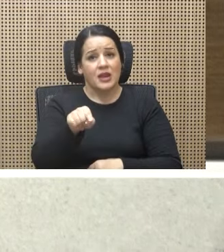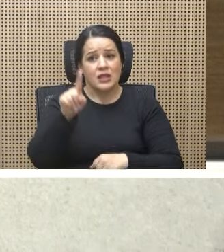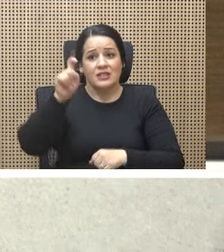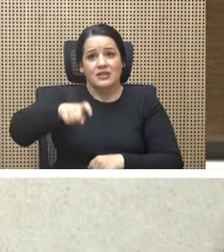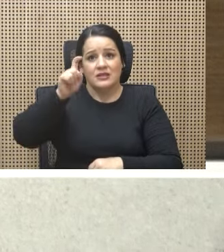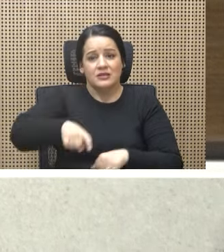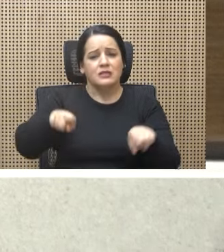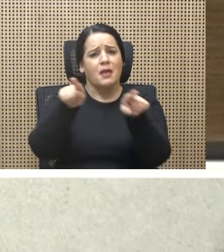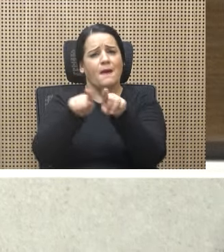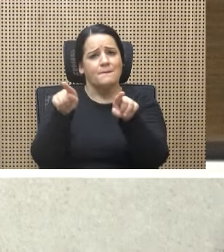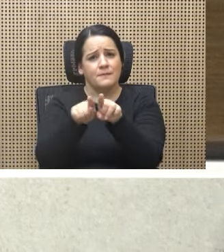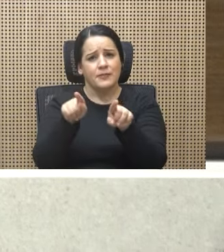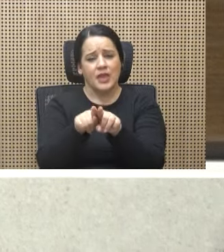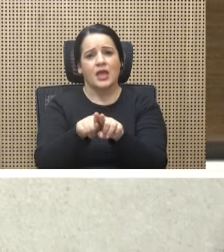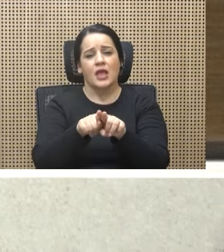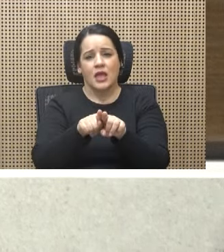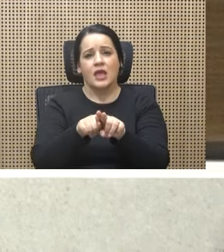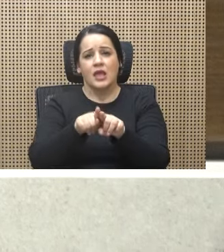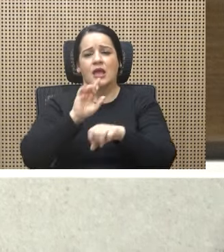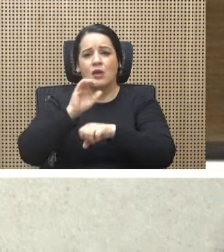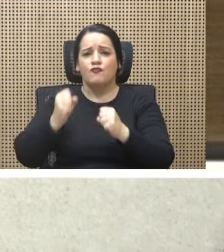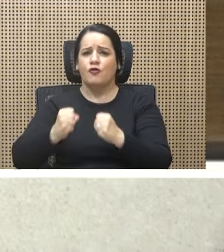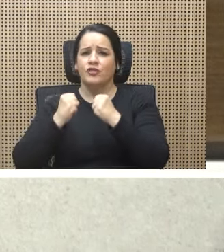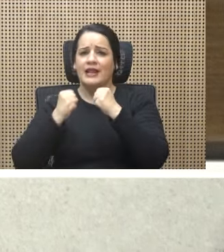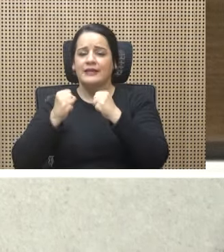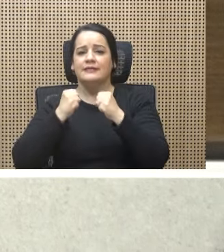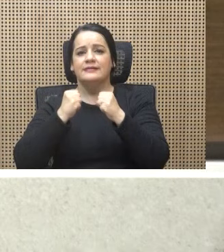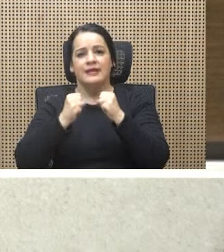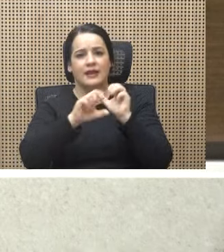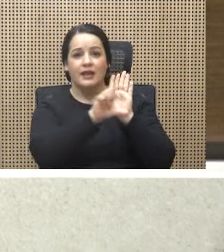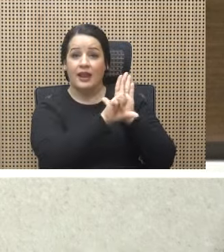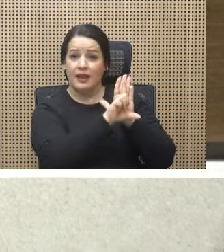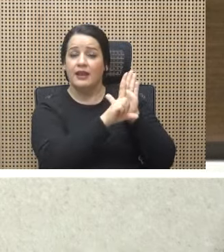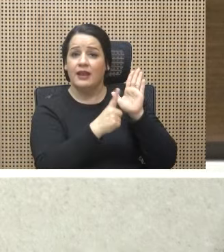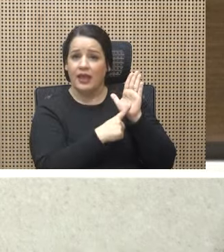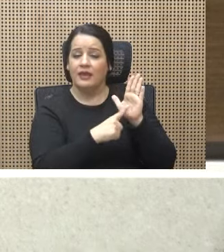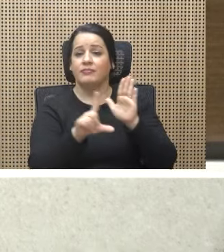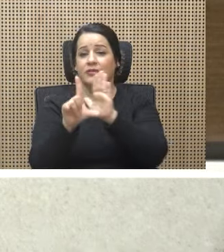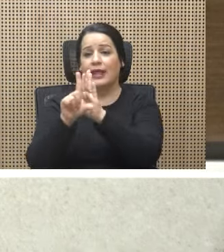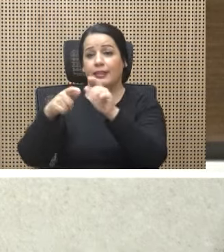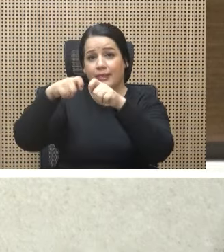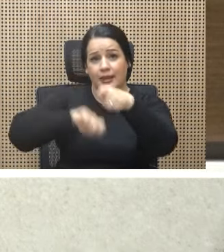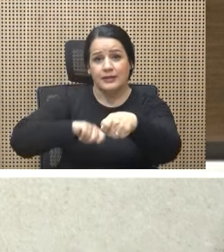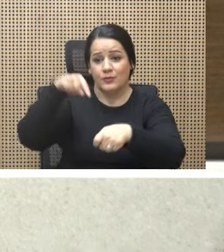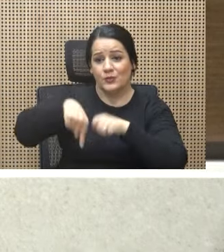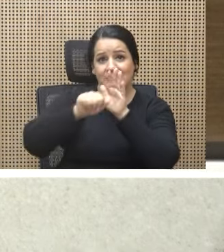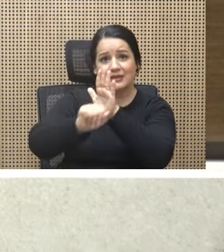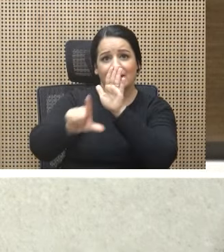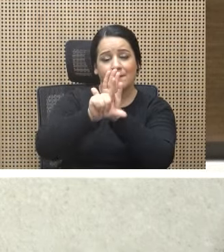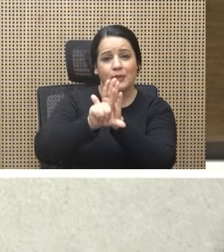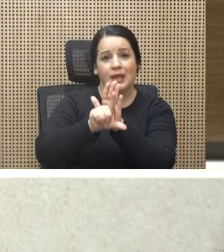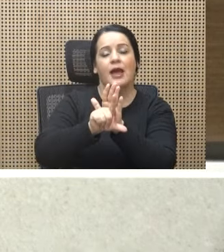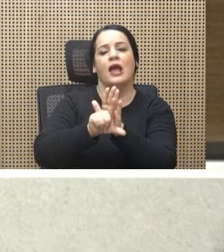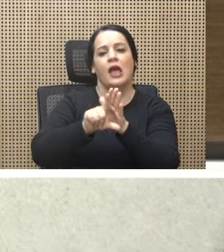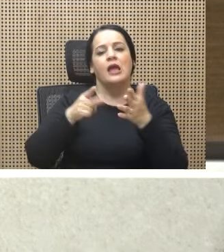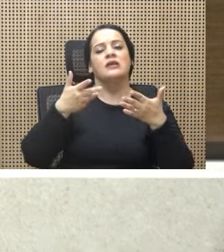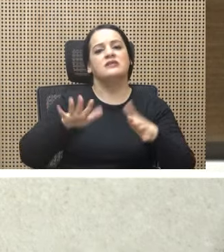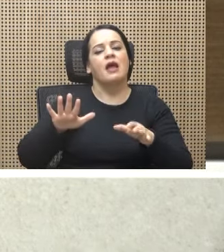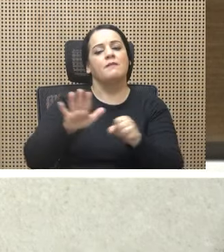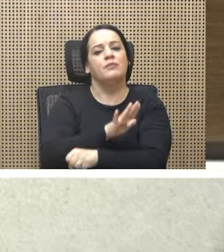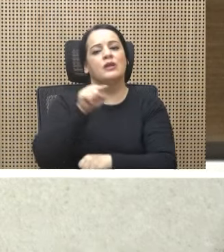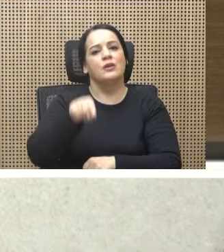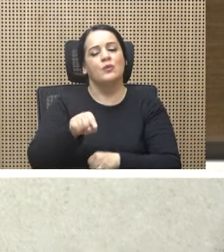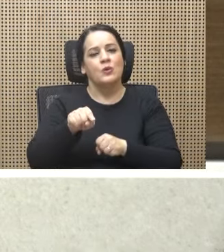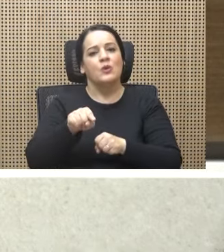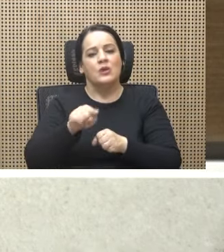también el marco legal del delito y esta Asamblea Legislativa, en pleno, se ha abocado a la tarea de